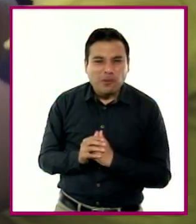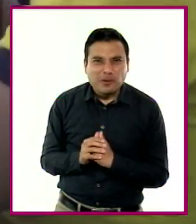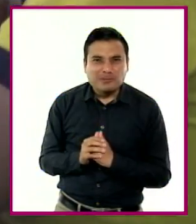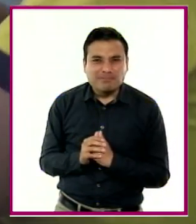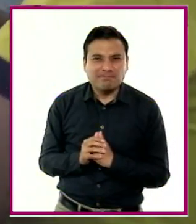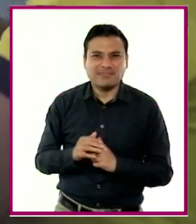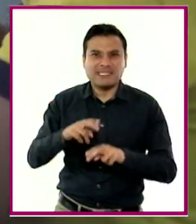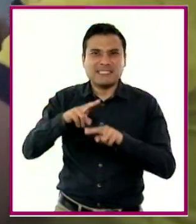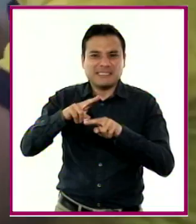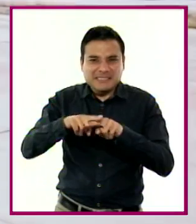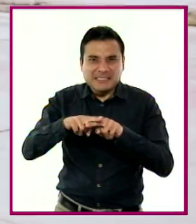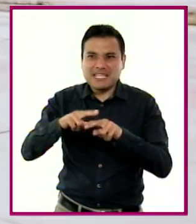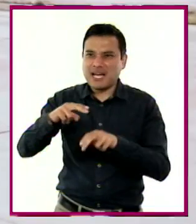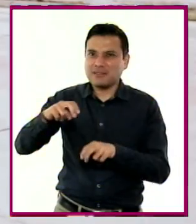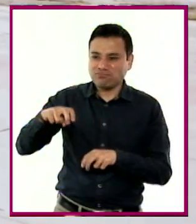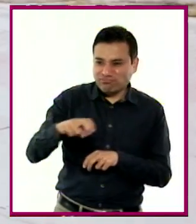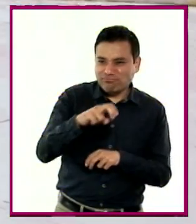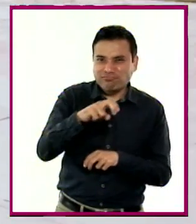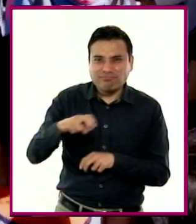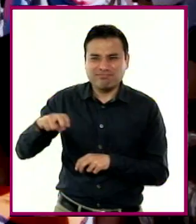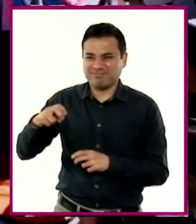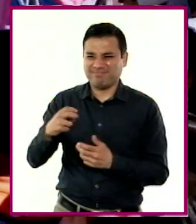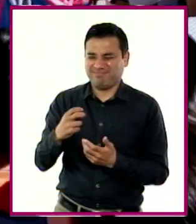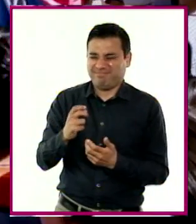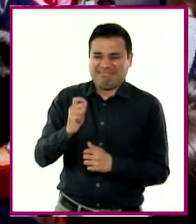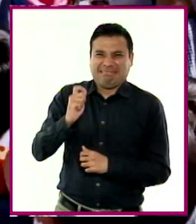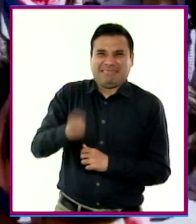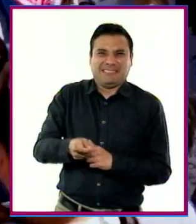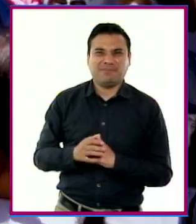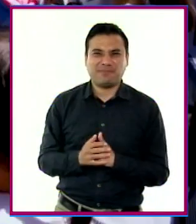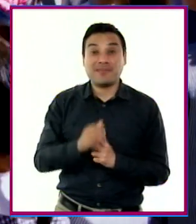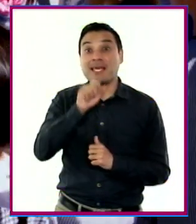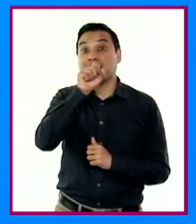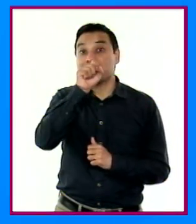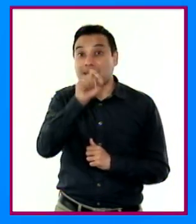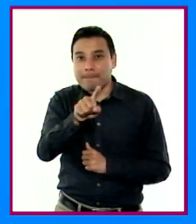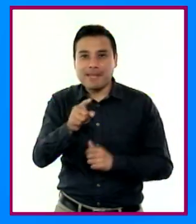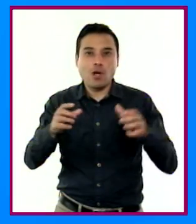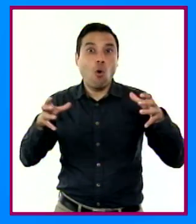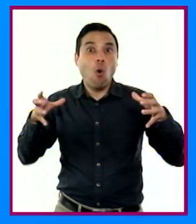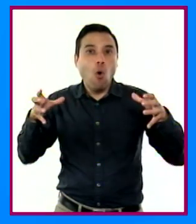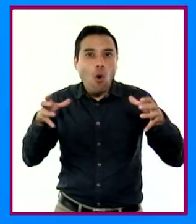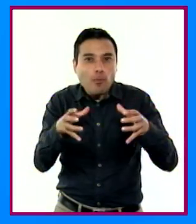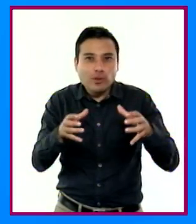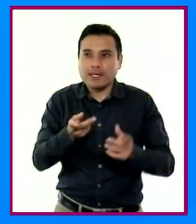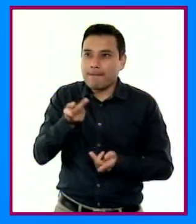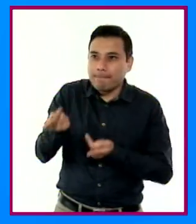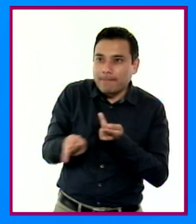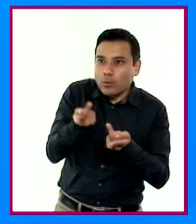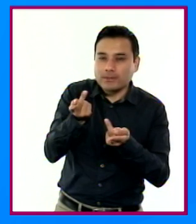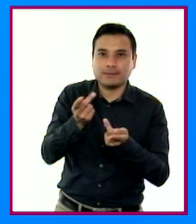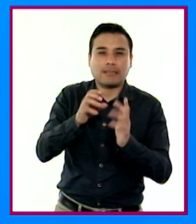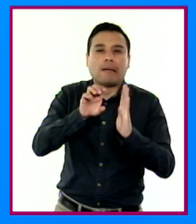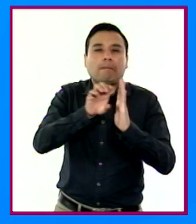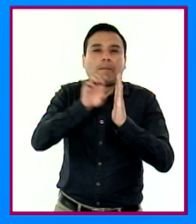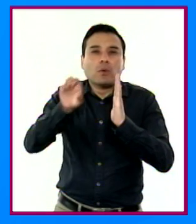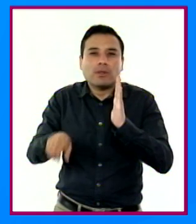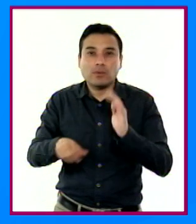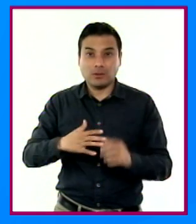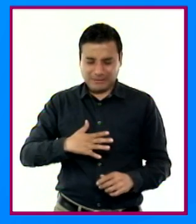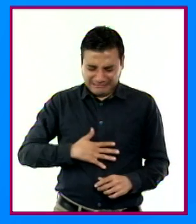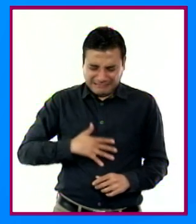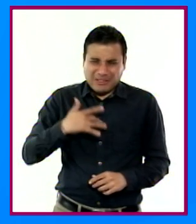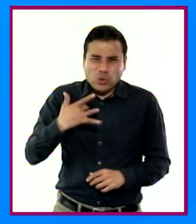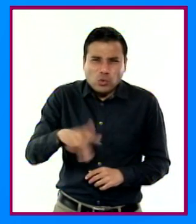También hacen preguntas sobre los saberes tradicionales de la comunidad. ¿Por qué cuando les duele el estómago beben una